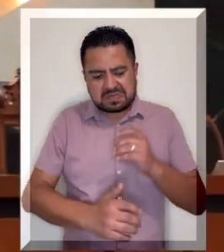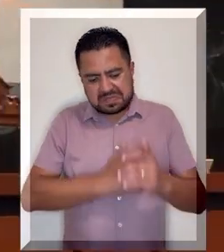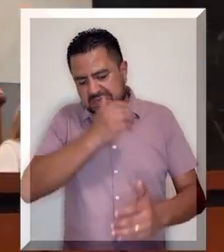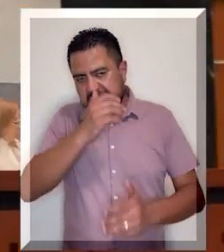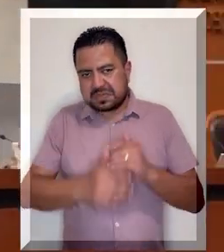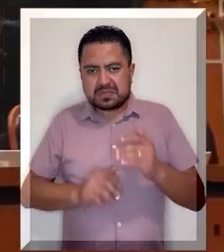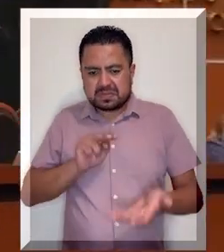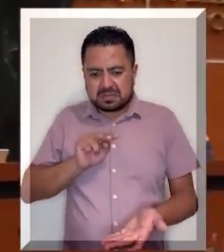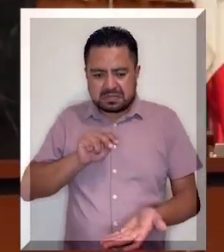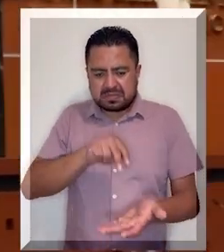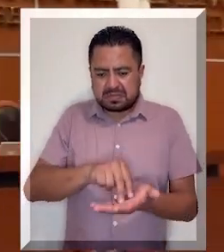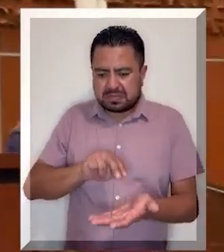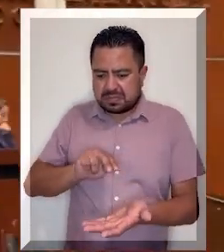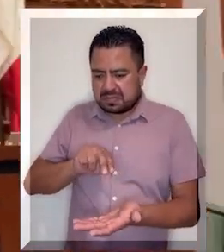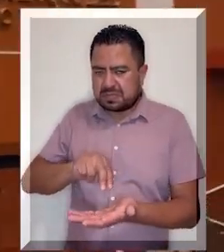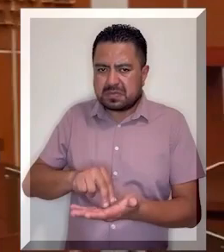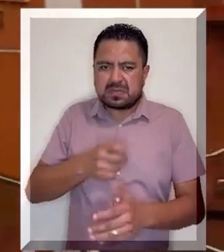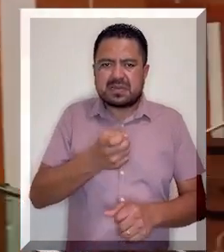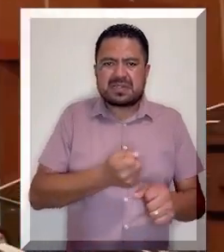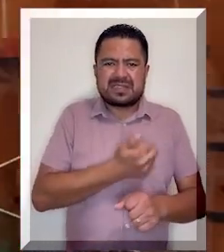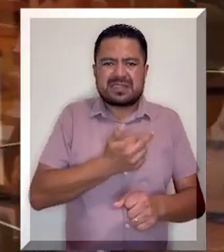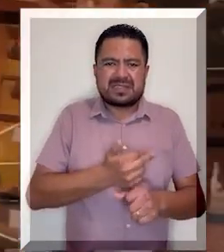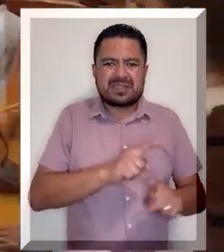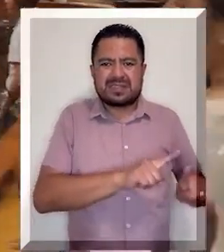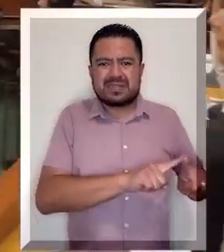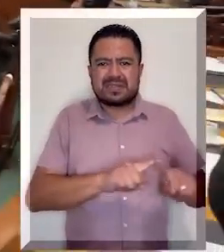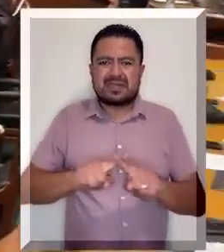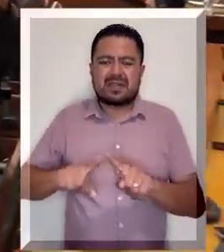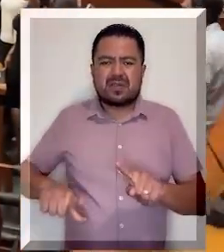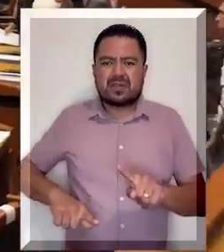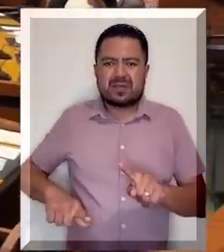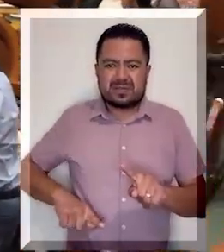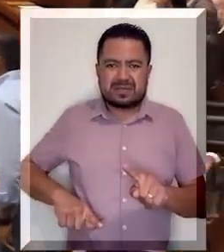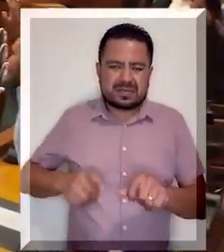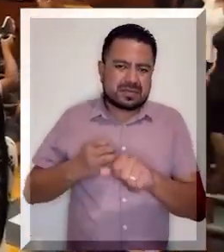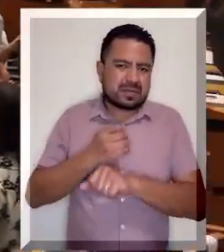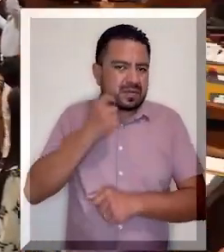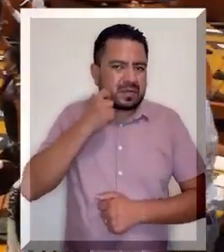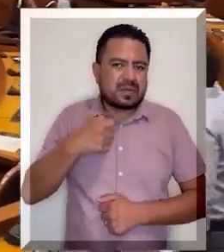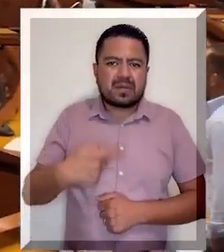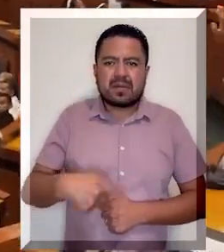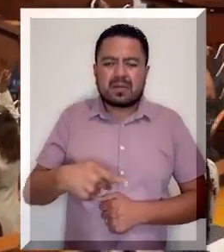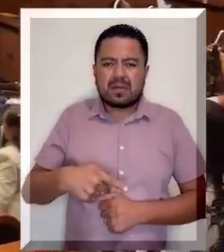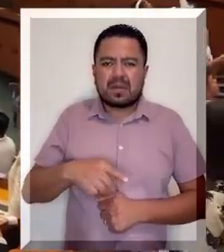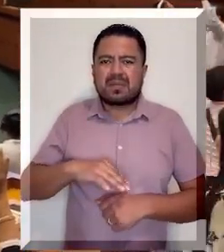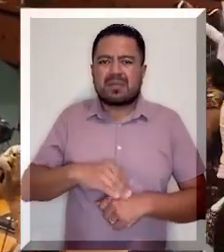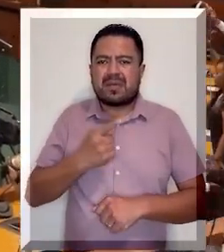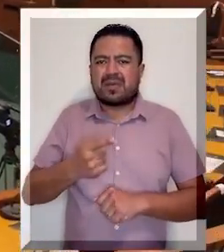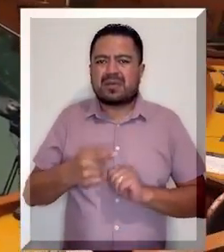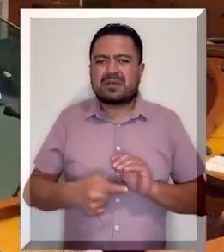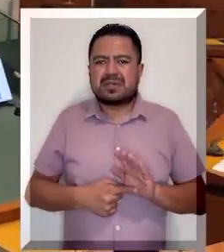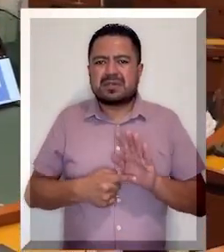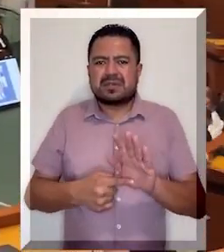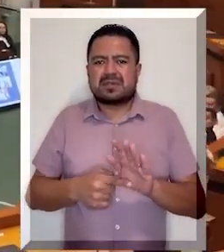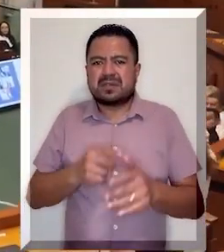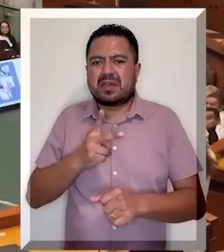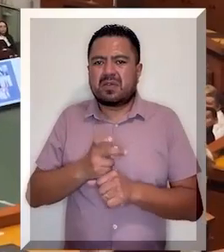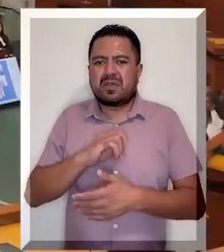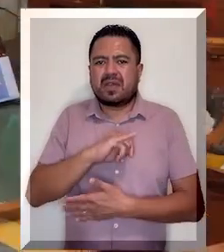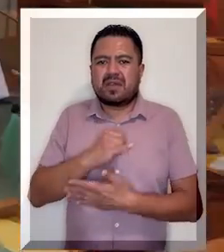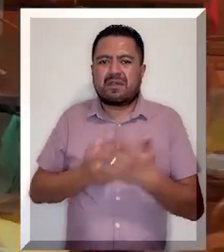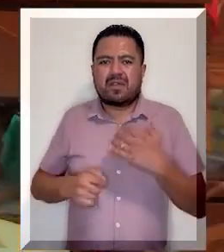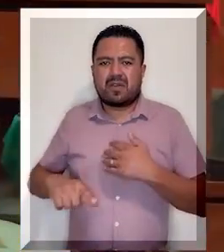Concluyó el ciclo de comparecencias de secretarias y secretarios de despacho del gobierno del estado con motivo de la glosa del segundo